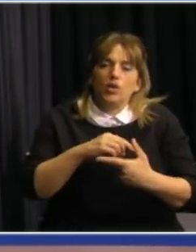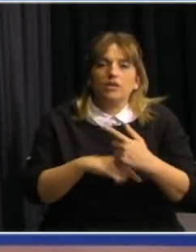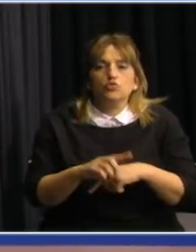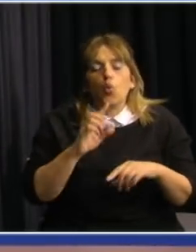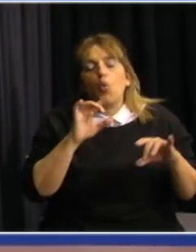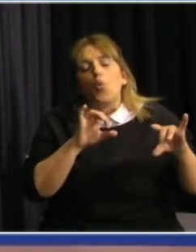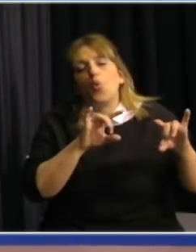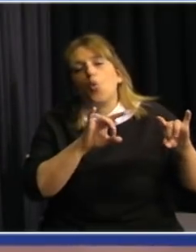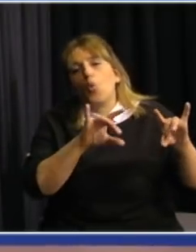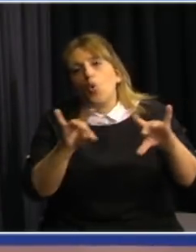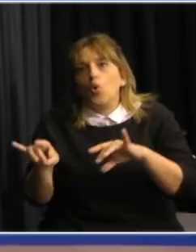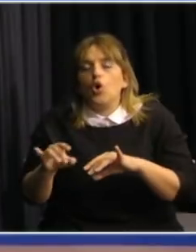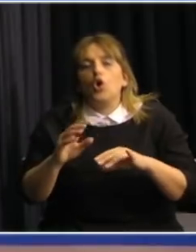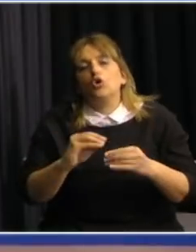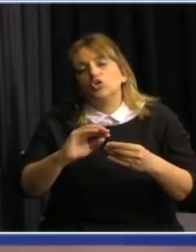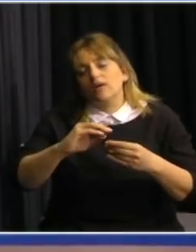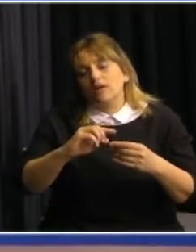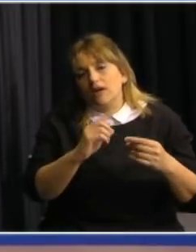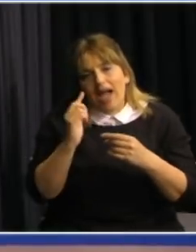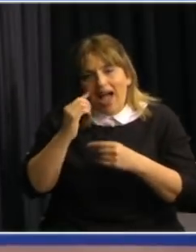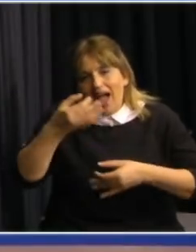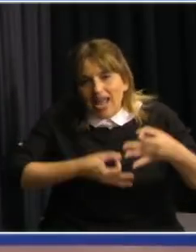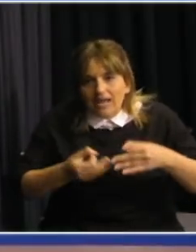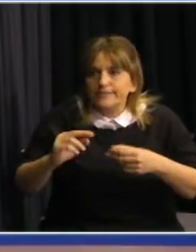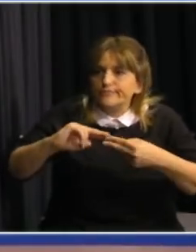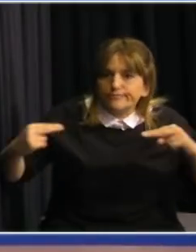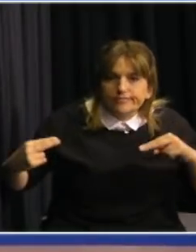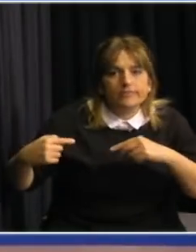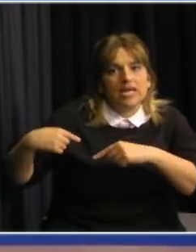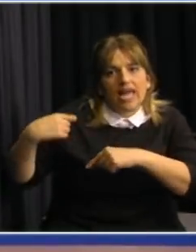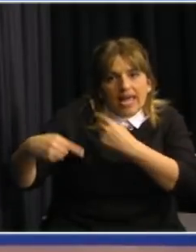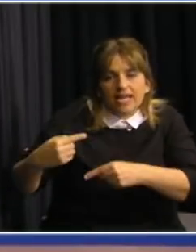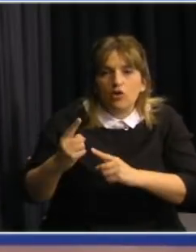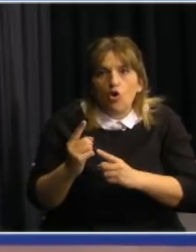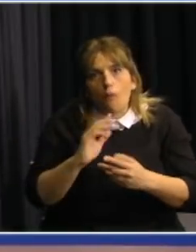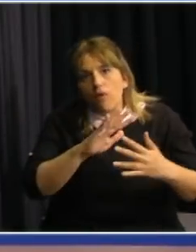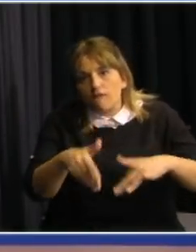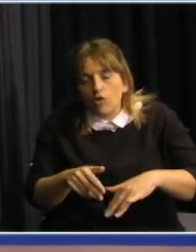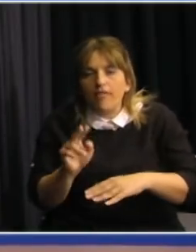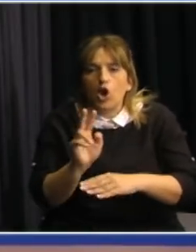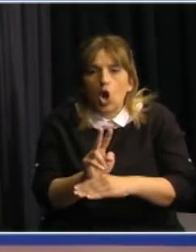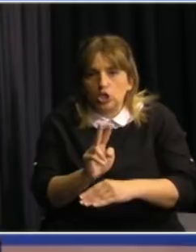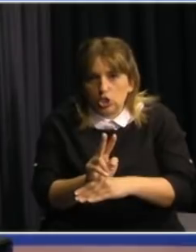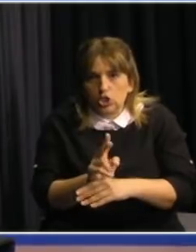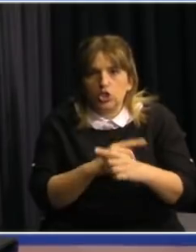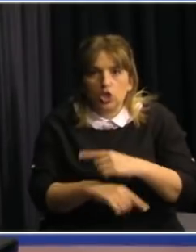molecular, es decir, los estudios genómicos, como forma integral del seguimiento epidemiológico.